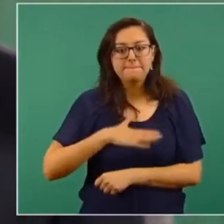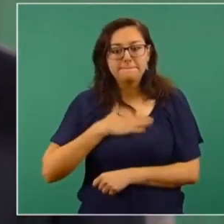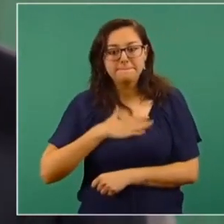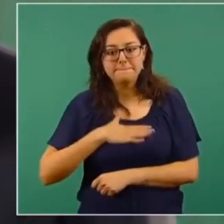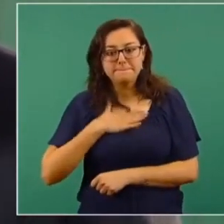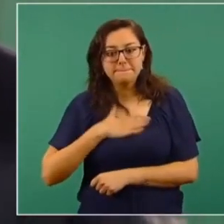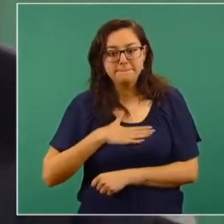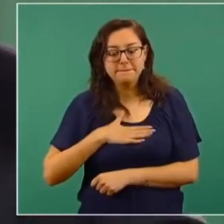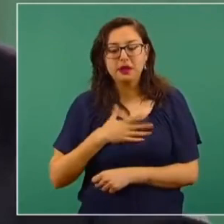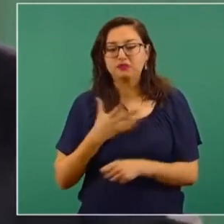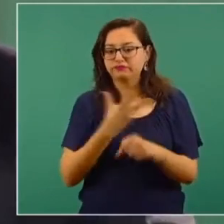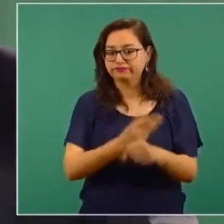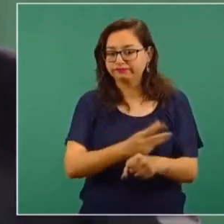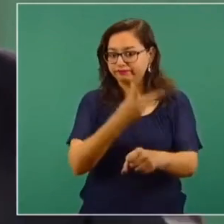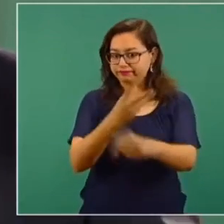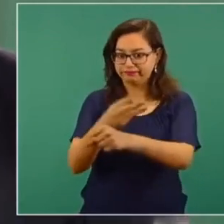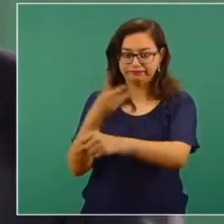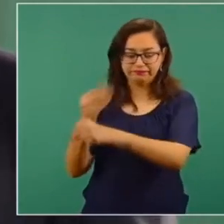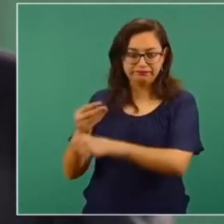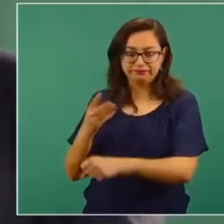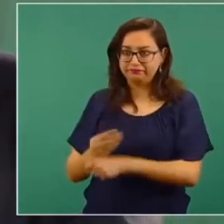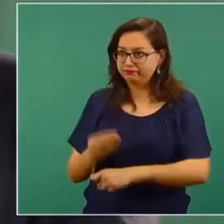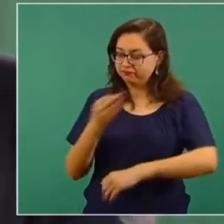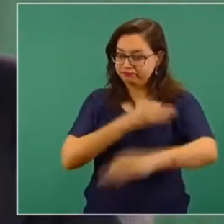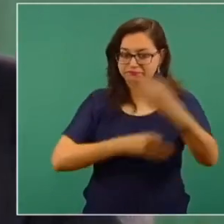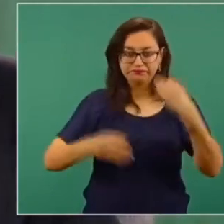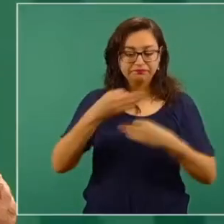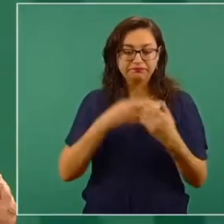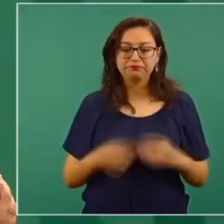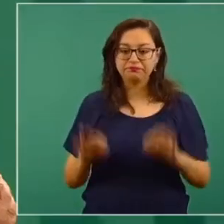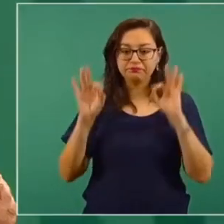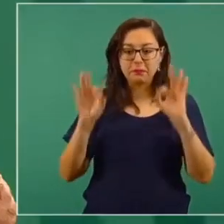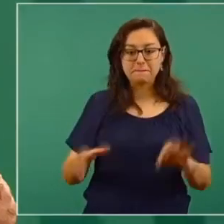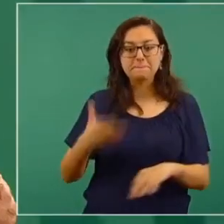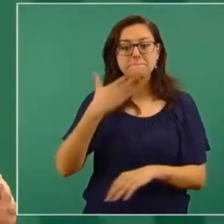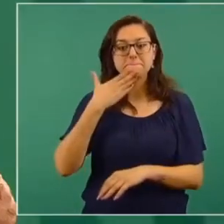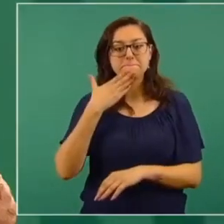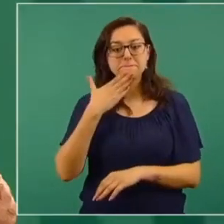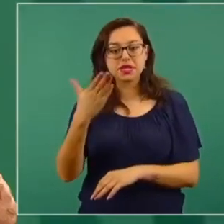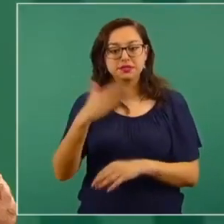arreglar bien las escuelas